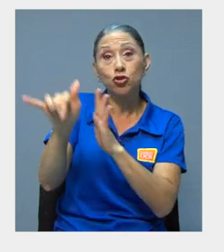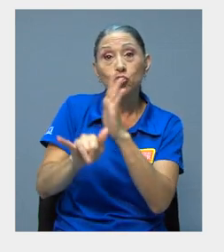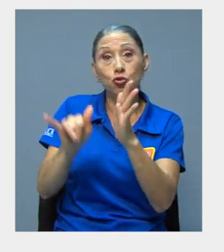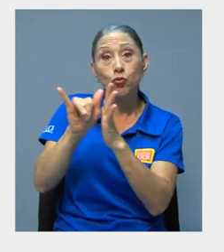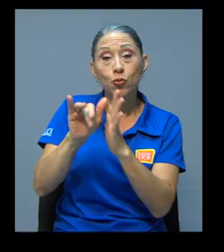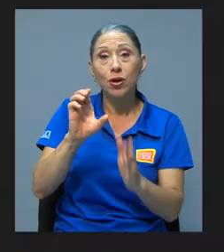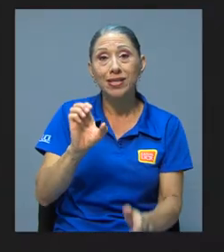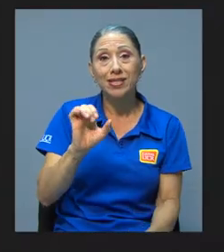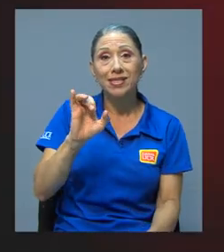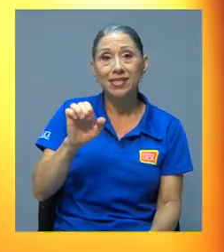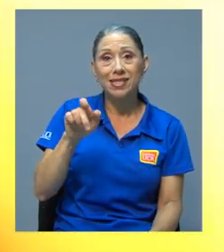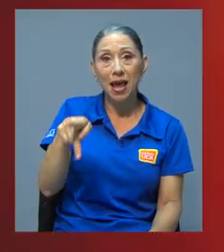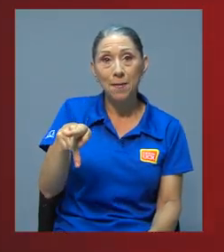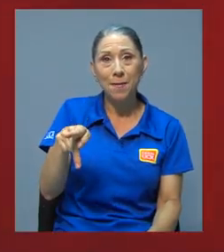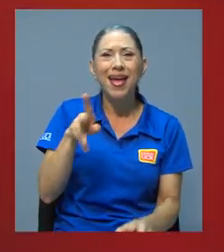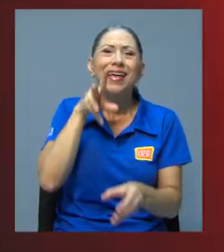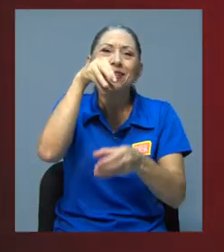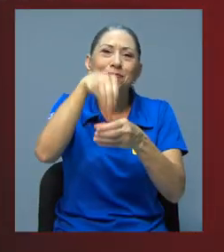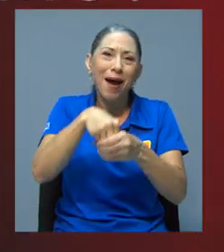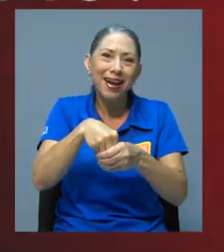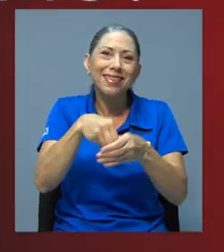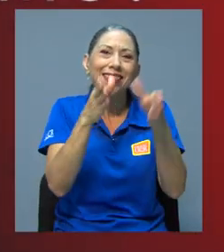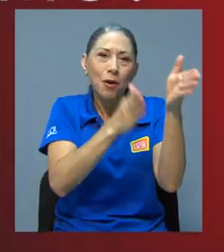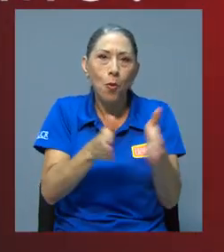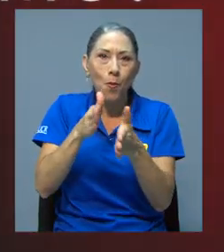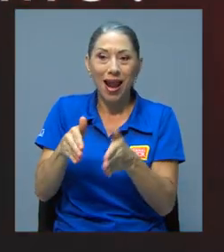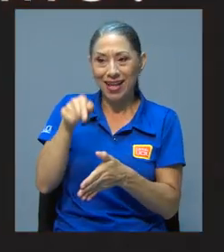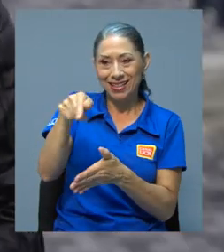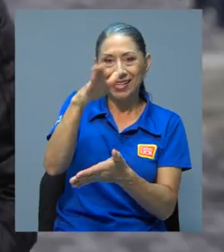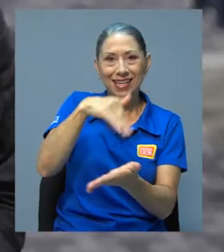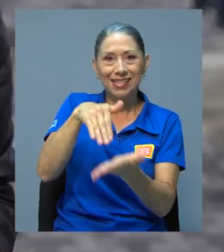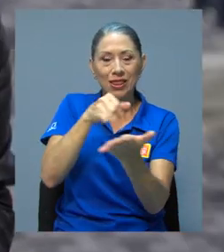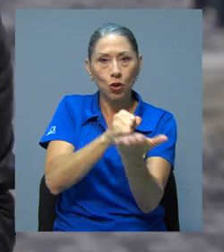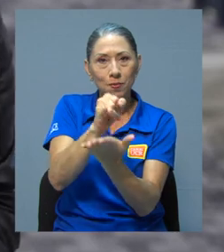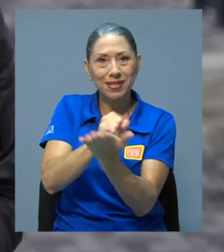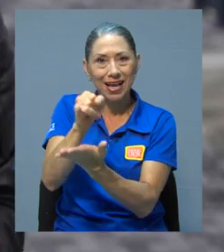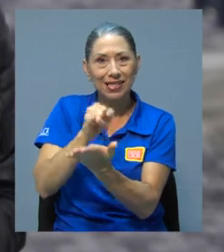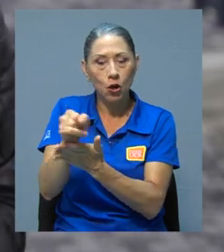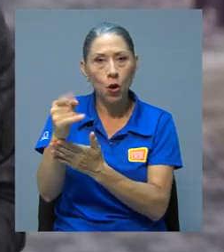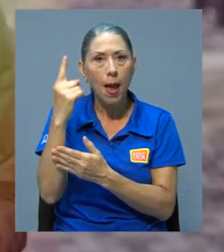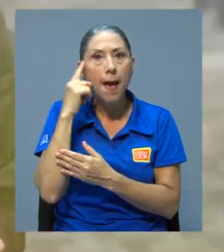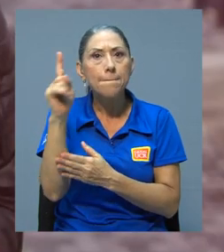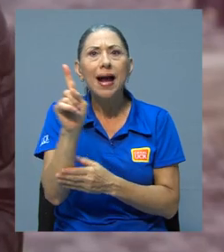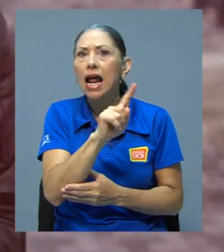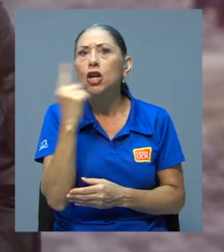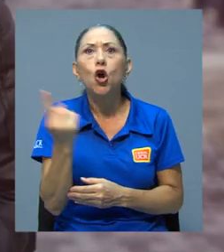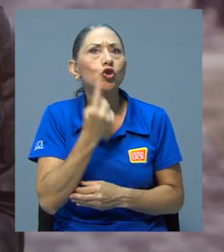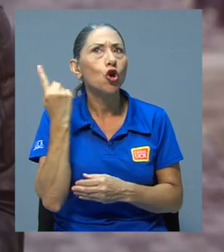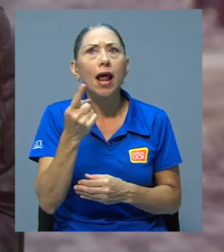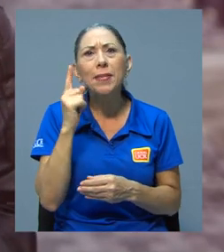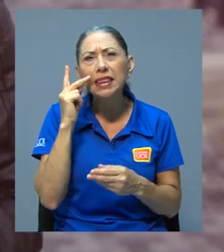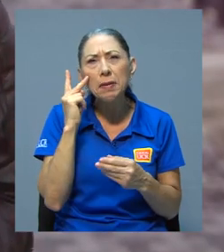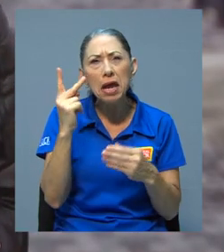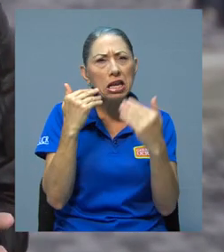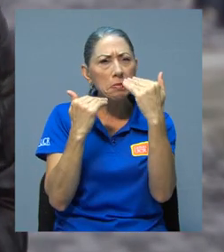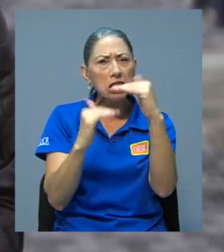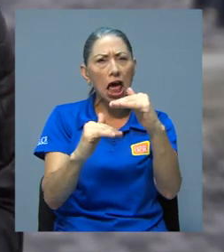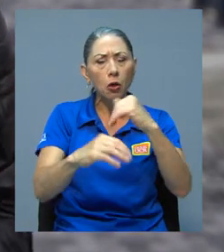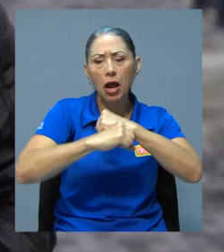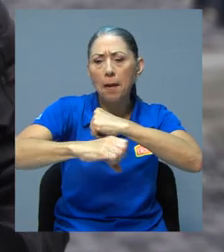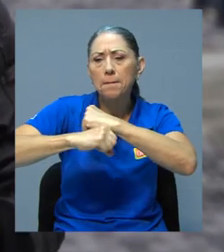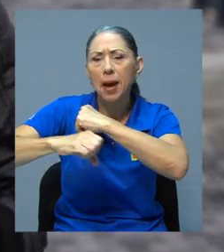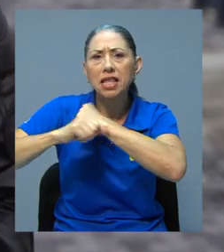en YouTube es parte de un plan de este centro de investigación para ir más allá de las campañas electorales